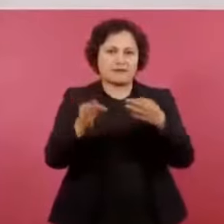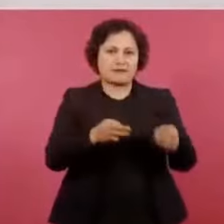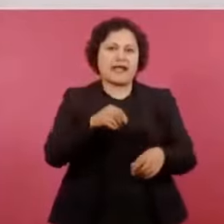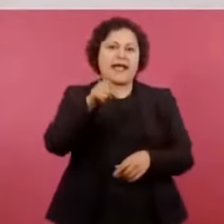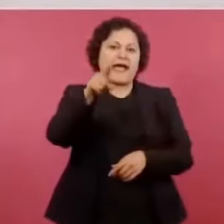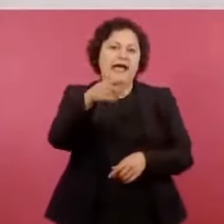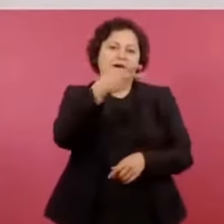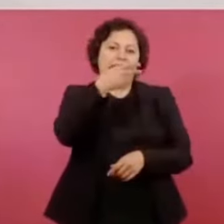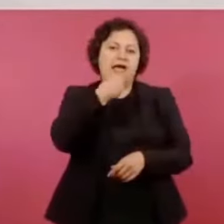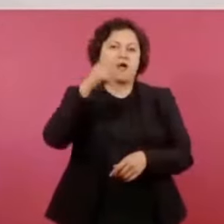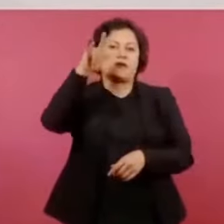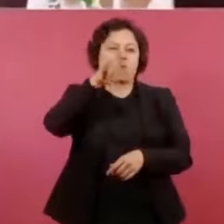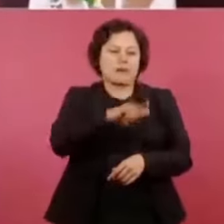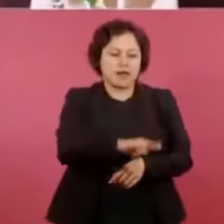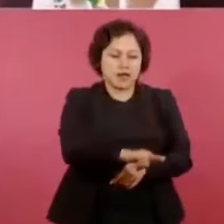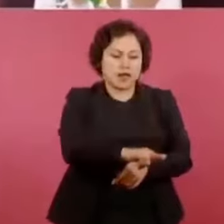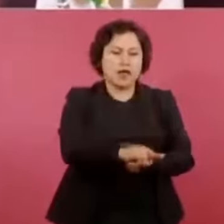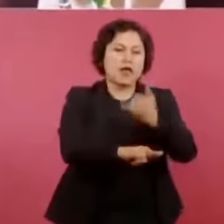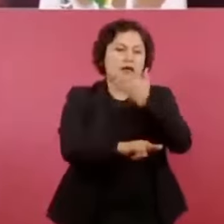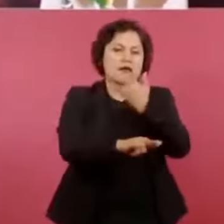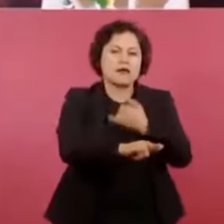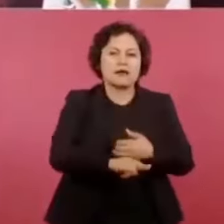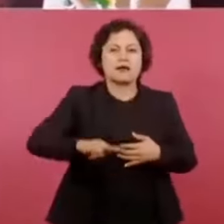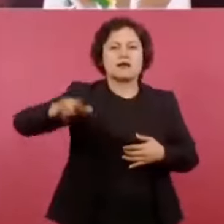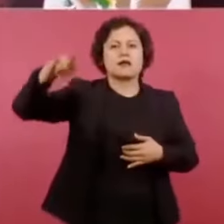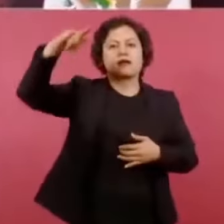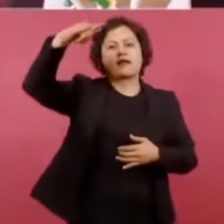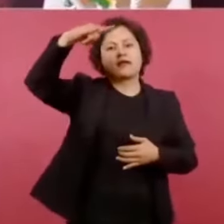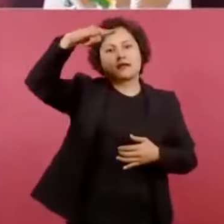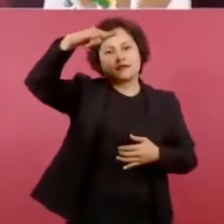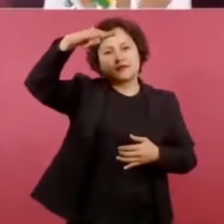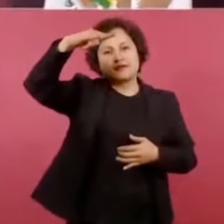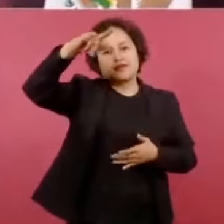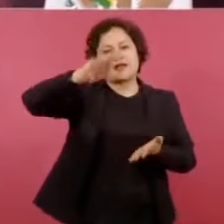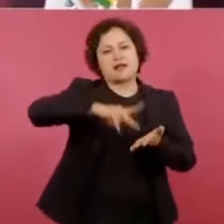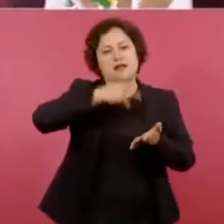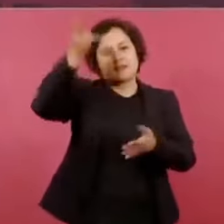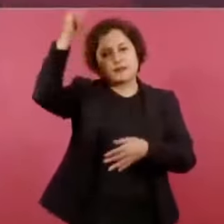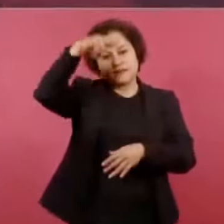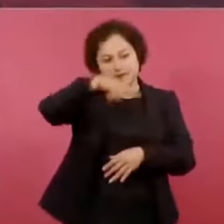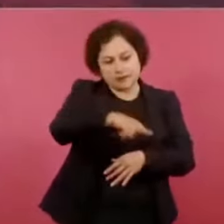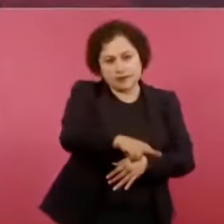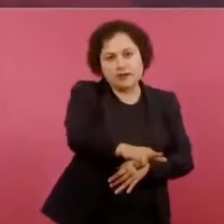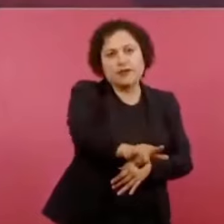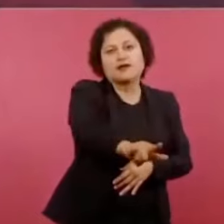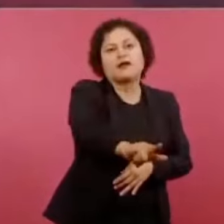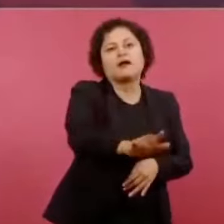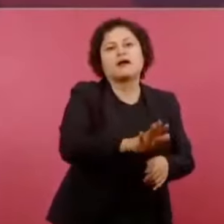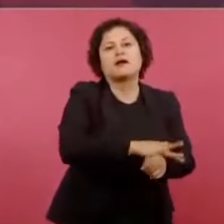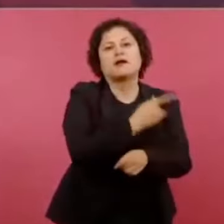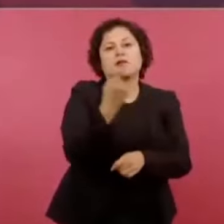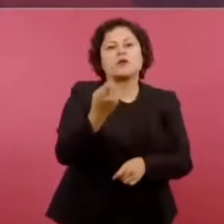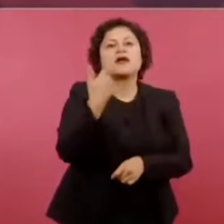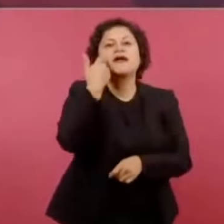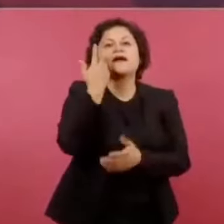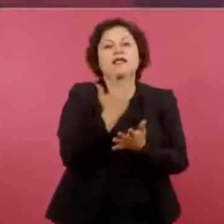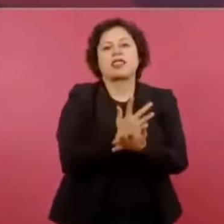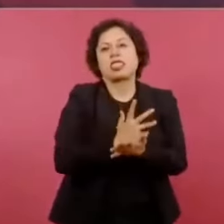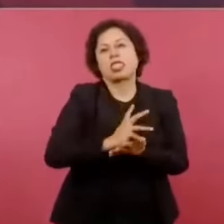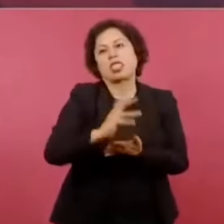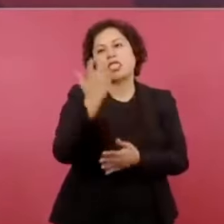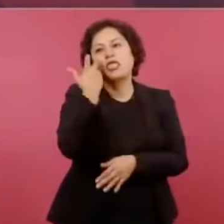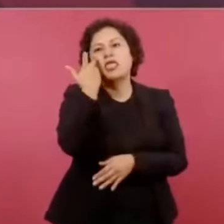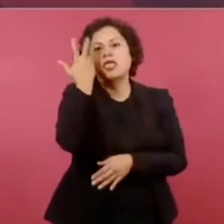subir, porque quería, sí, dar su